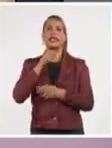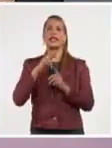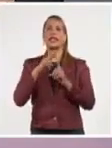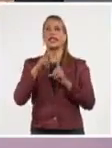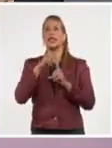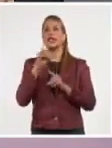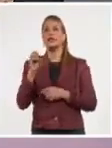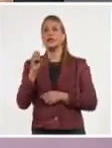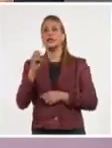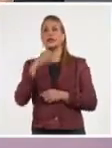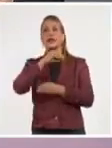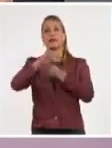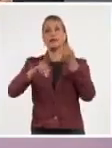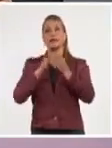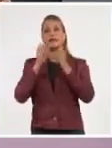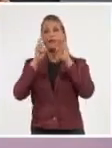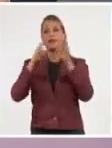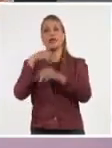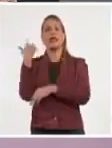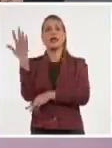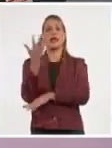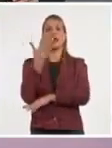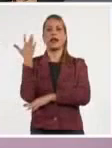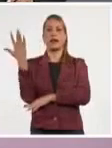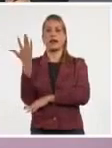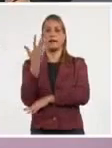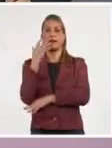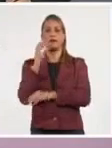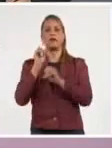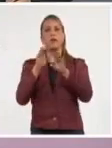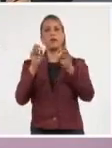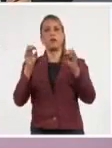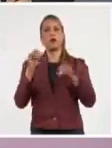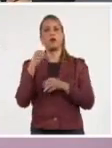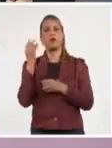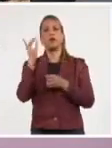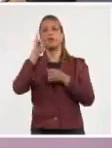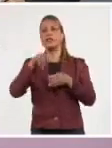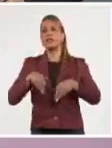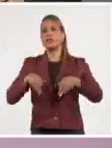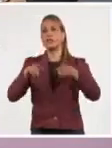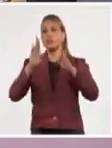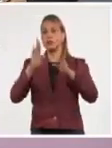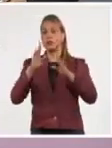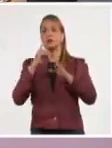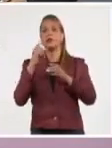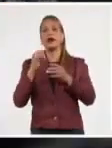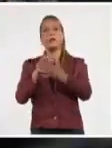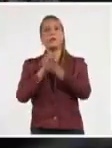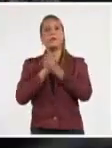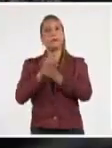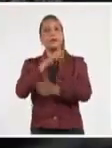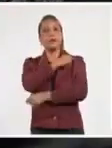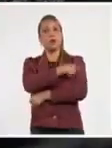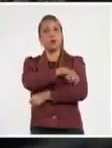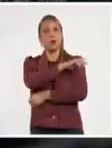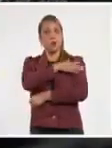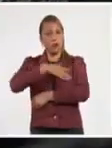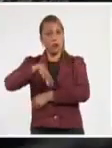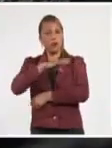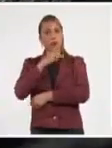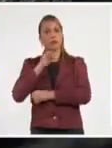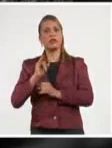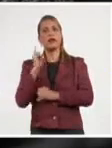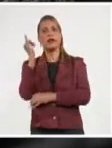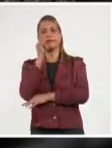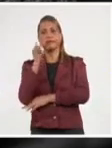Climático y Bloqueo a Cuba. El encuentro convocado por el Instituto Cubano de Amistad con los Pueblos ICAP fue transmitido desde las 9 horas local por el